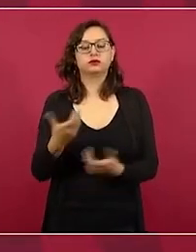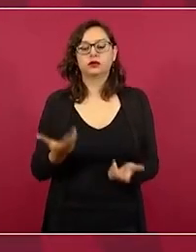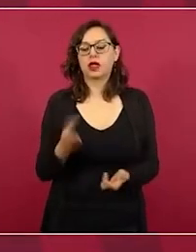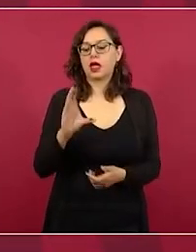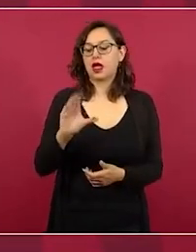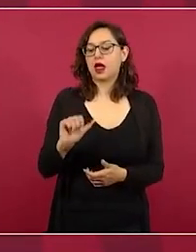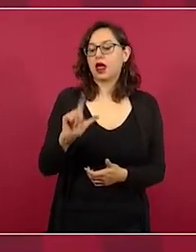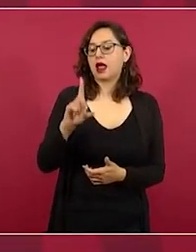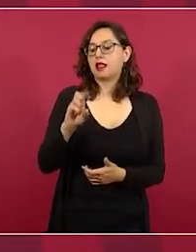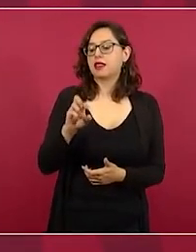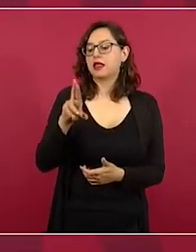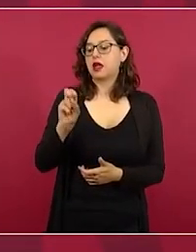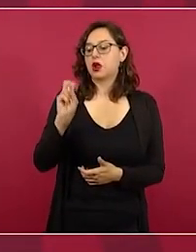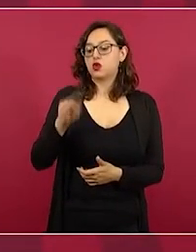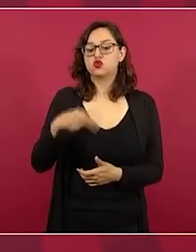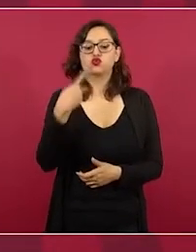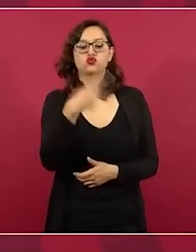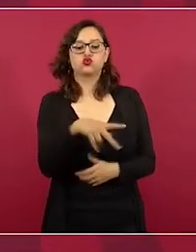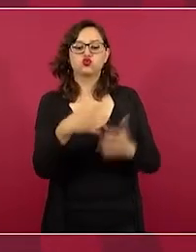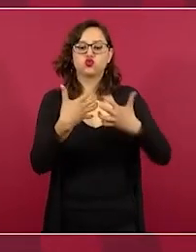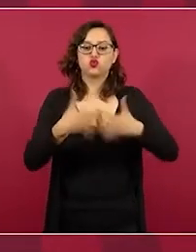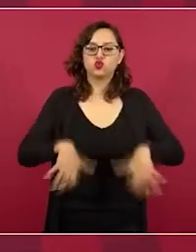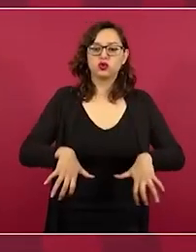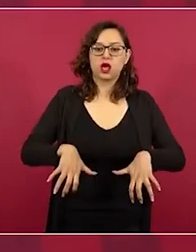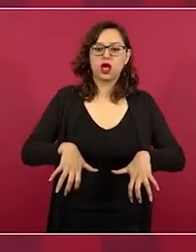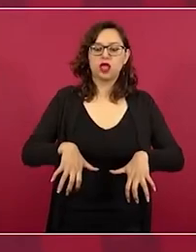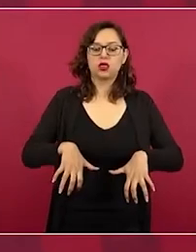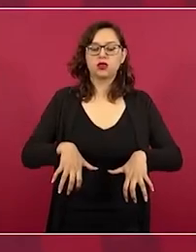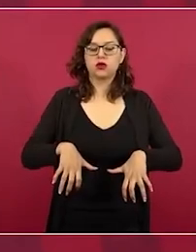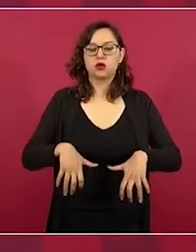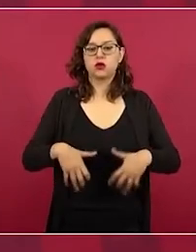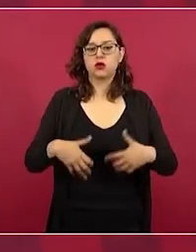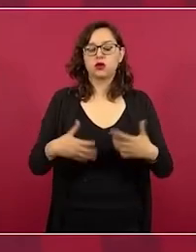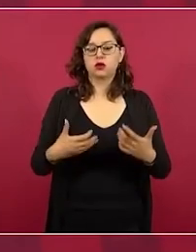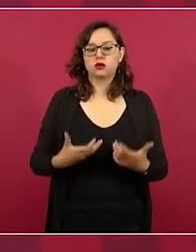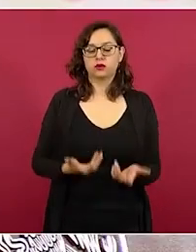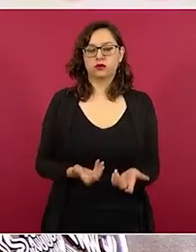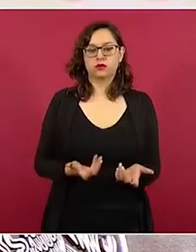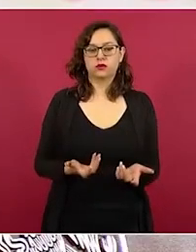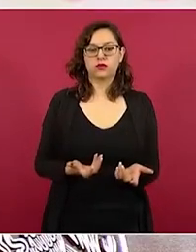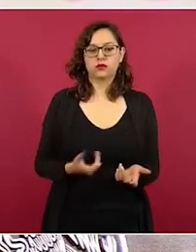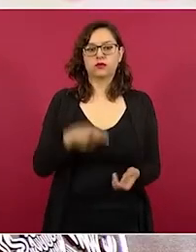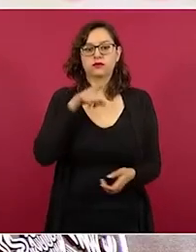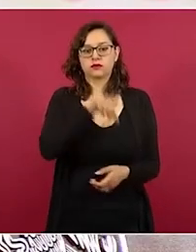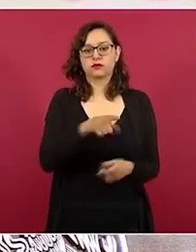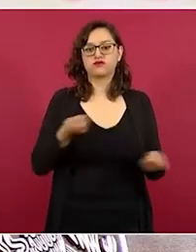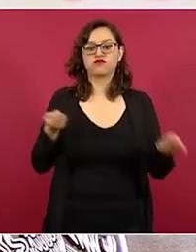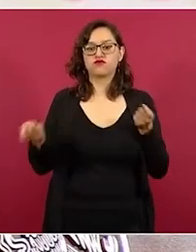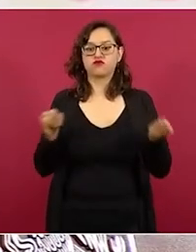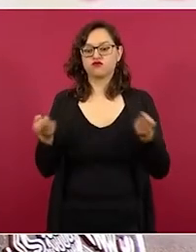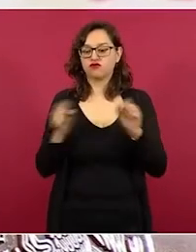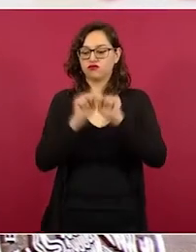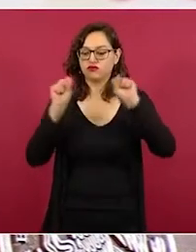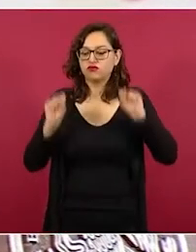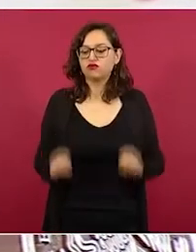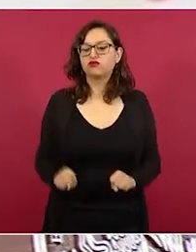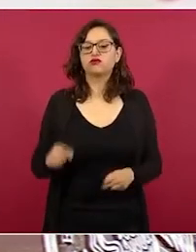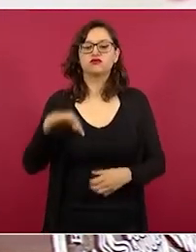y de Brando fue el que manejó el sistema